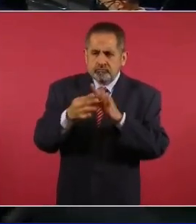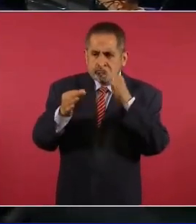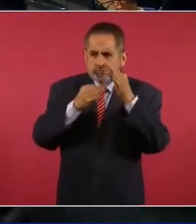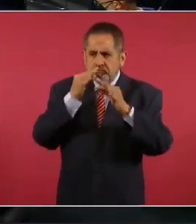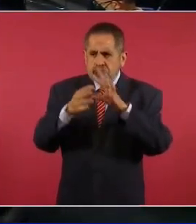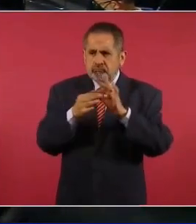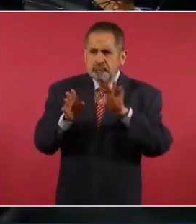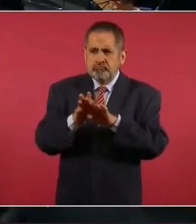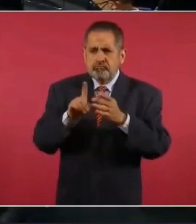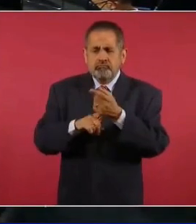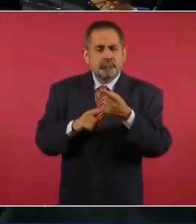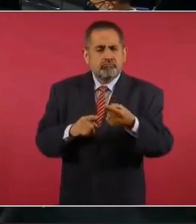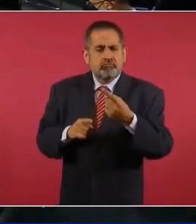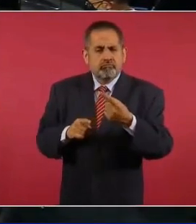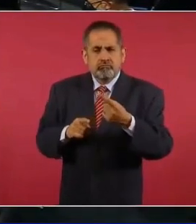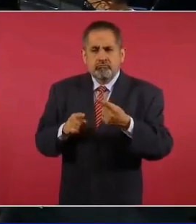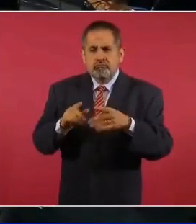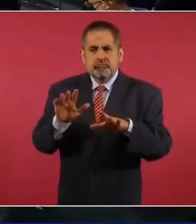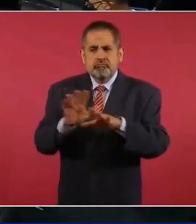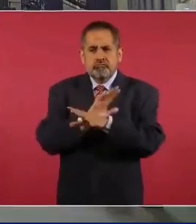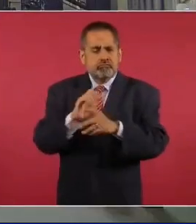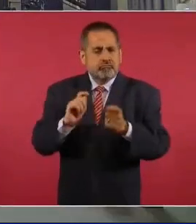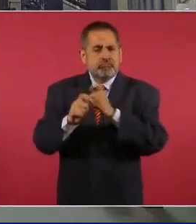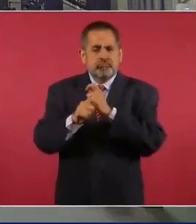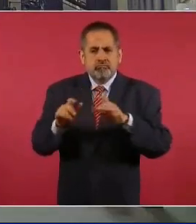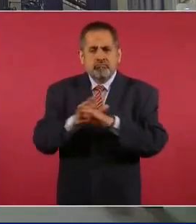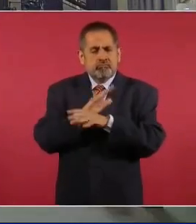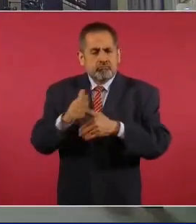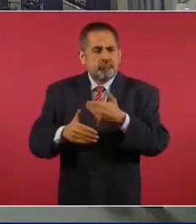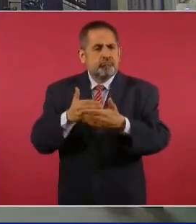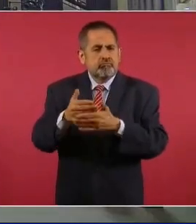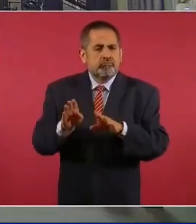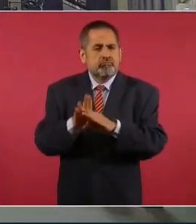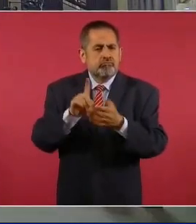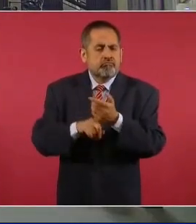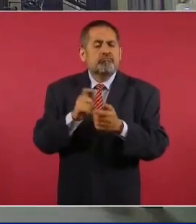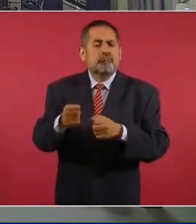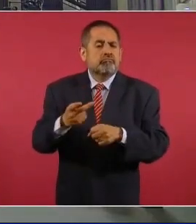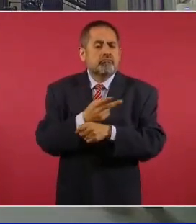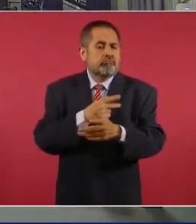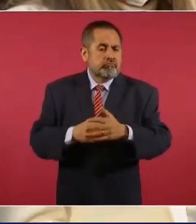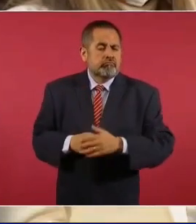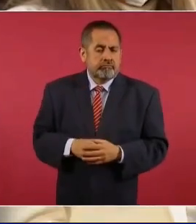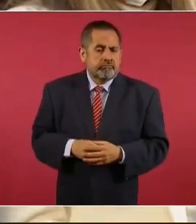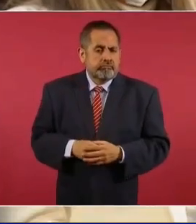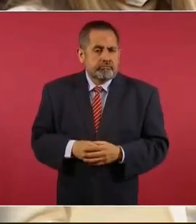algún tipo de reforma o algún tipo de convenio donde sea,